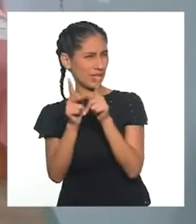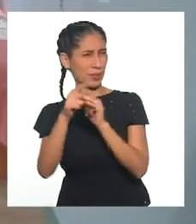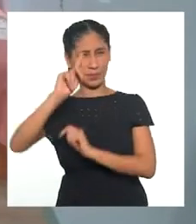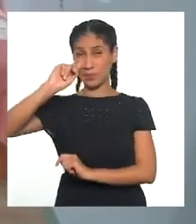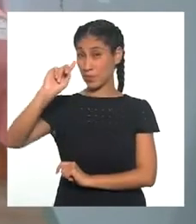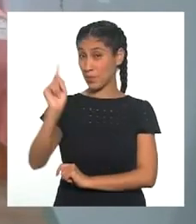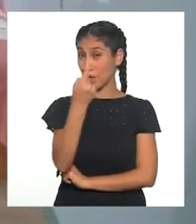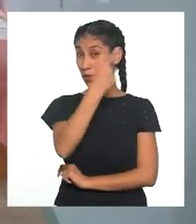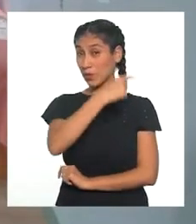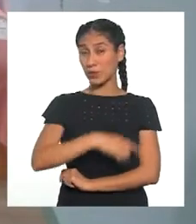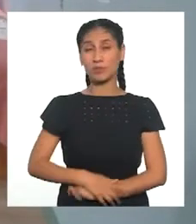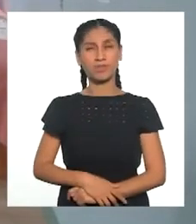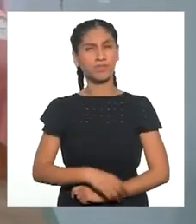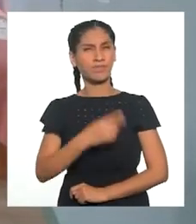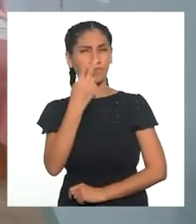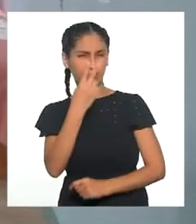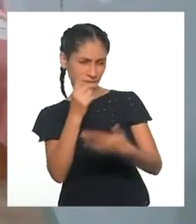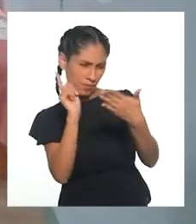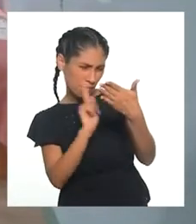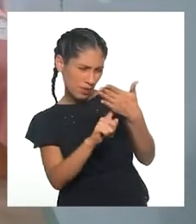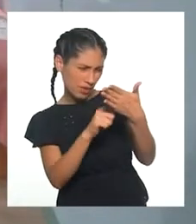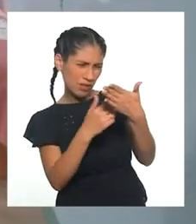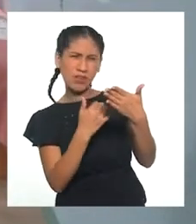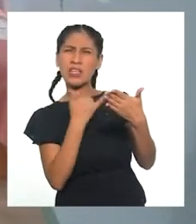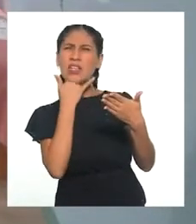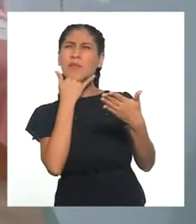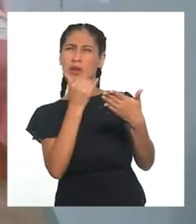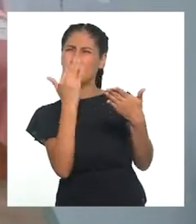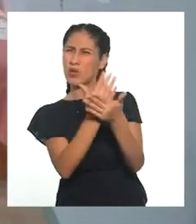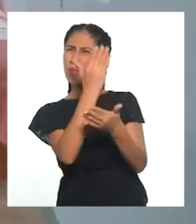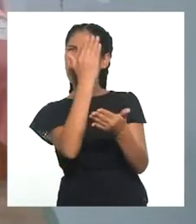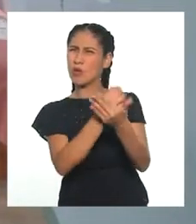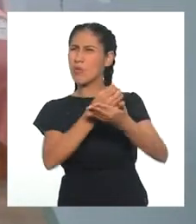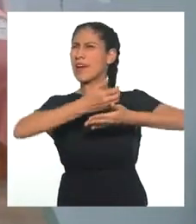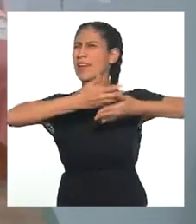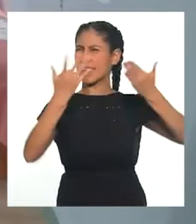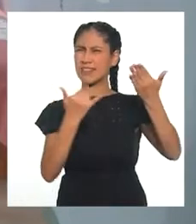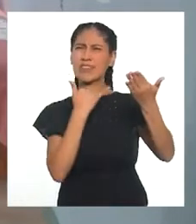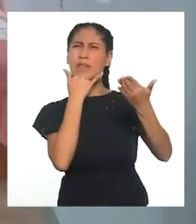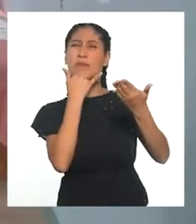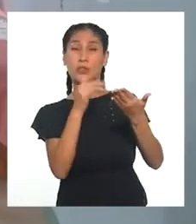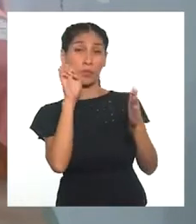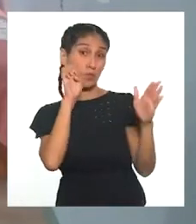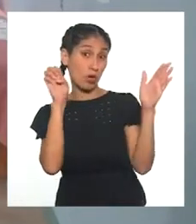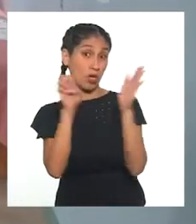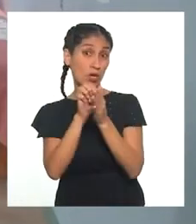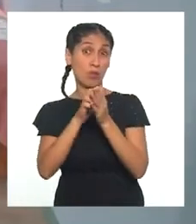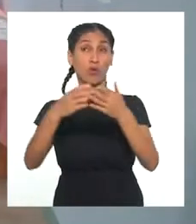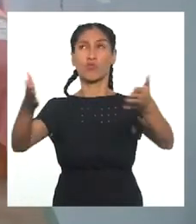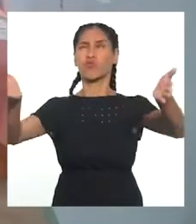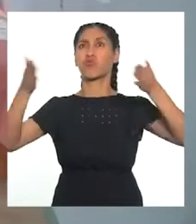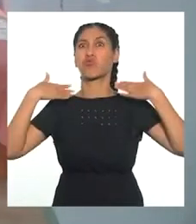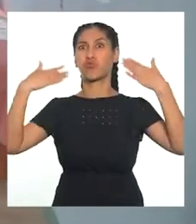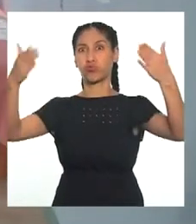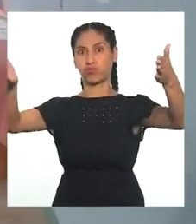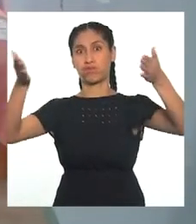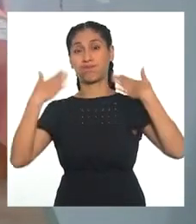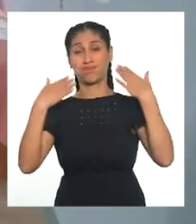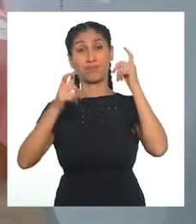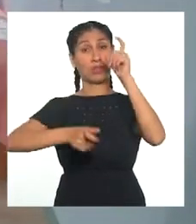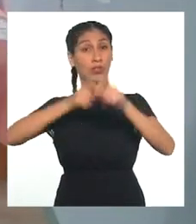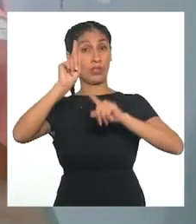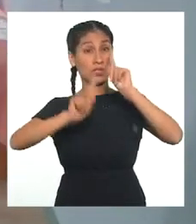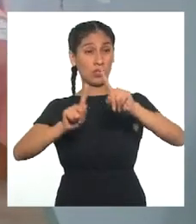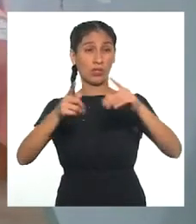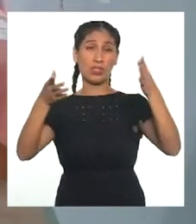primero, comprender un problema. Digamos, el calor. El verano puede generar un clima muy molesto. Hay